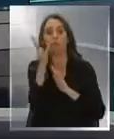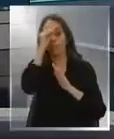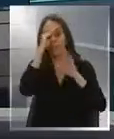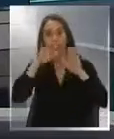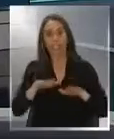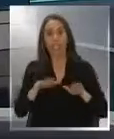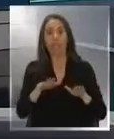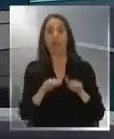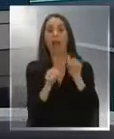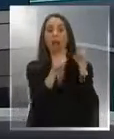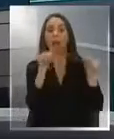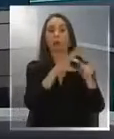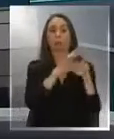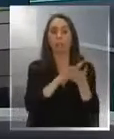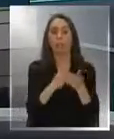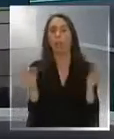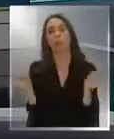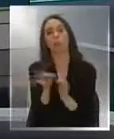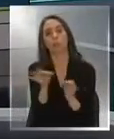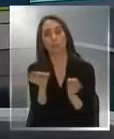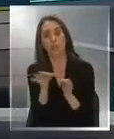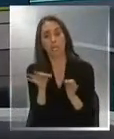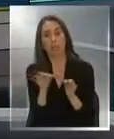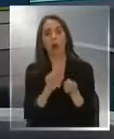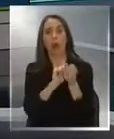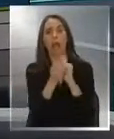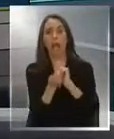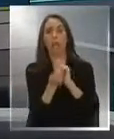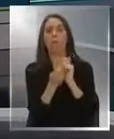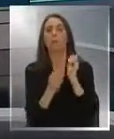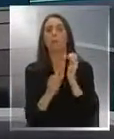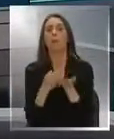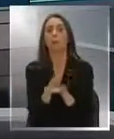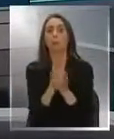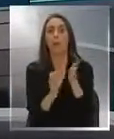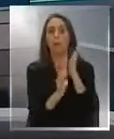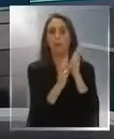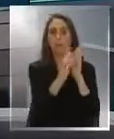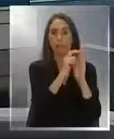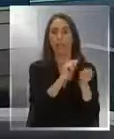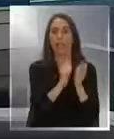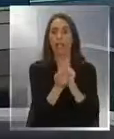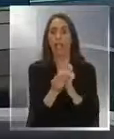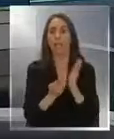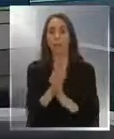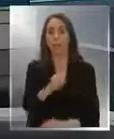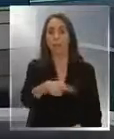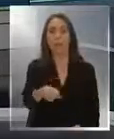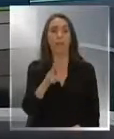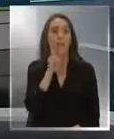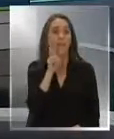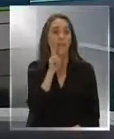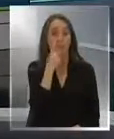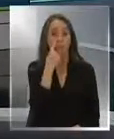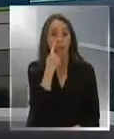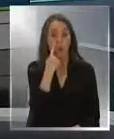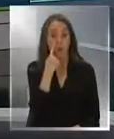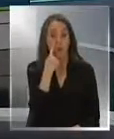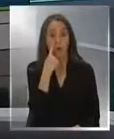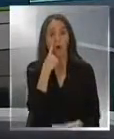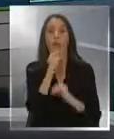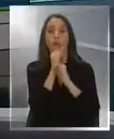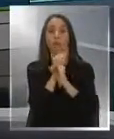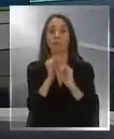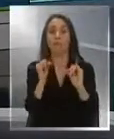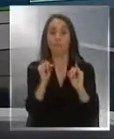hicieron varias explicaciones. Anunciaron, por ejemplo, que hay ajuste en el plan paso a paso, cambios que van a regir a todo esto desde el día viernes. Ojo con eso. Y también se